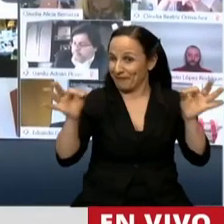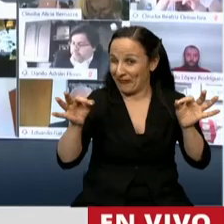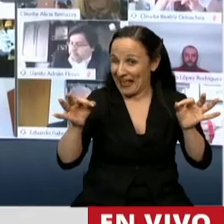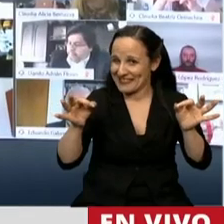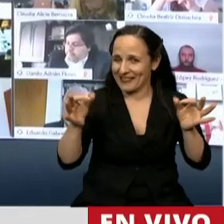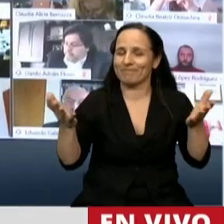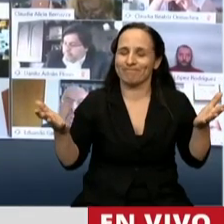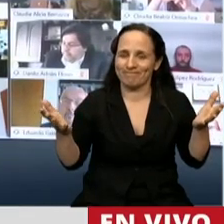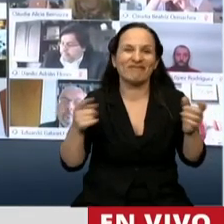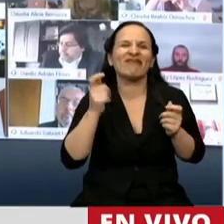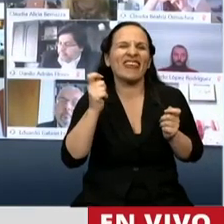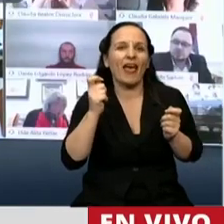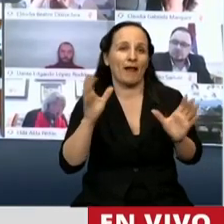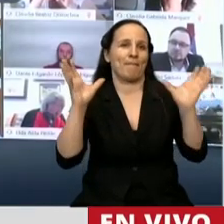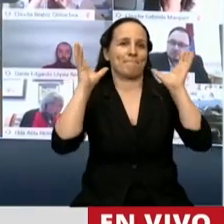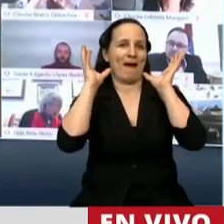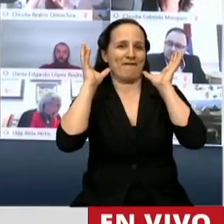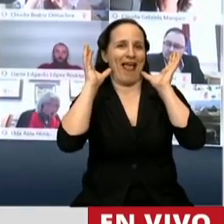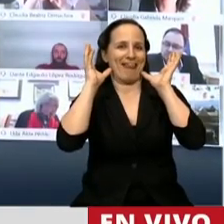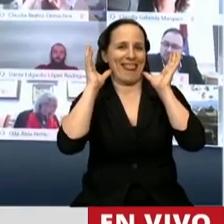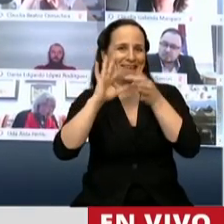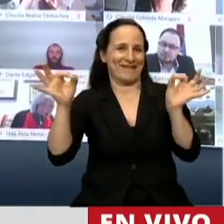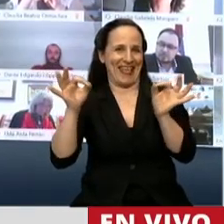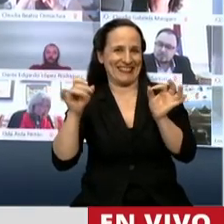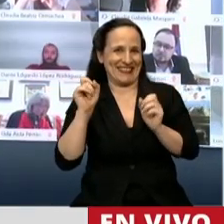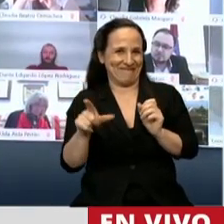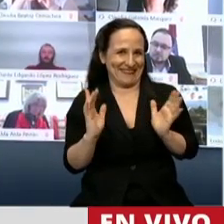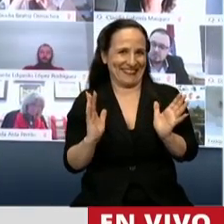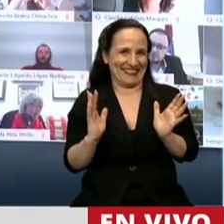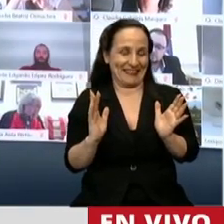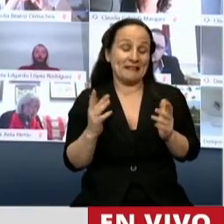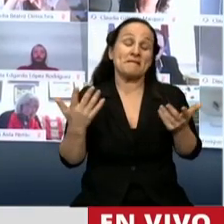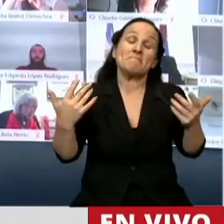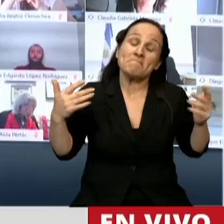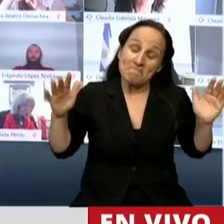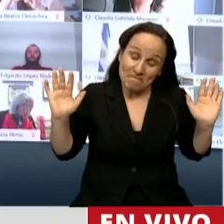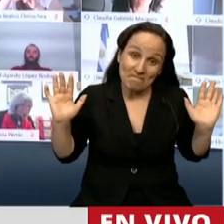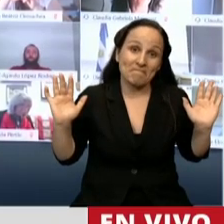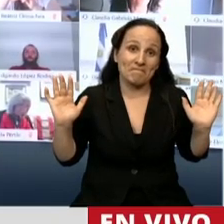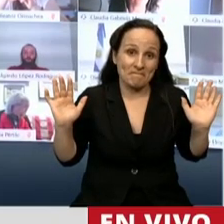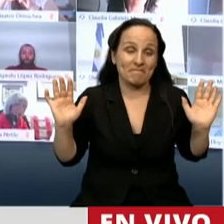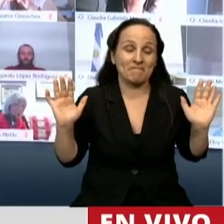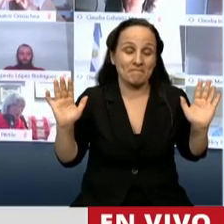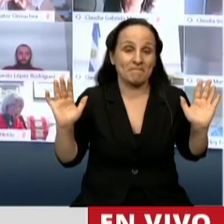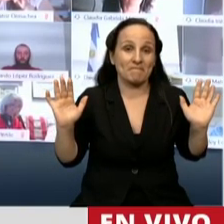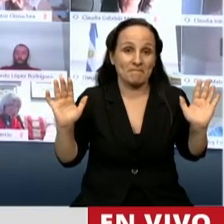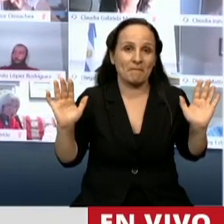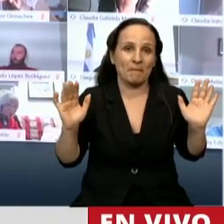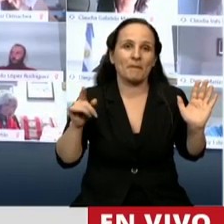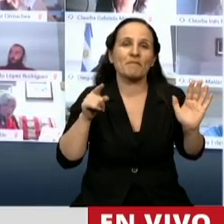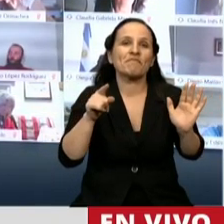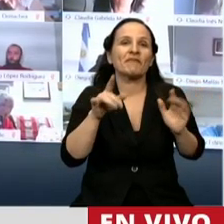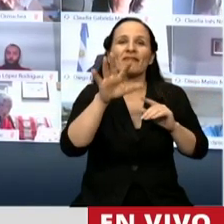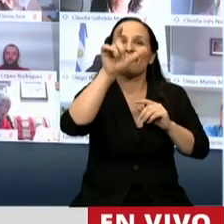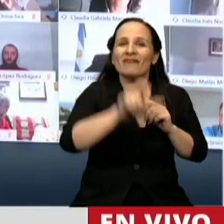Esa frase de Mafalda es la que quizás tomó